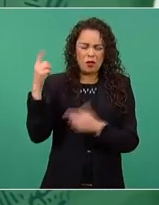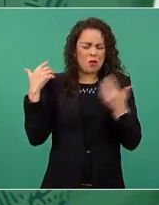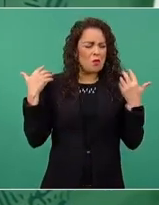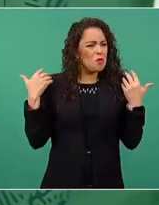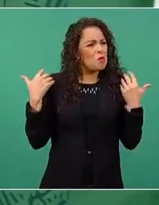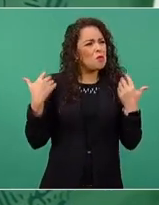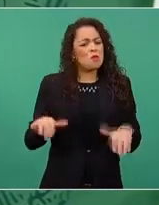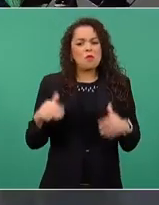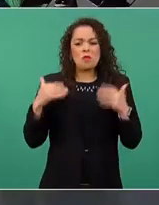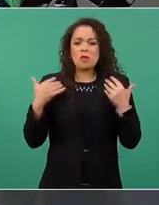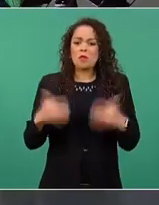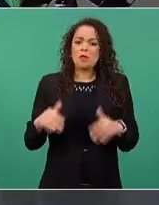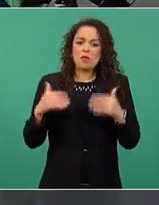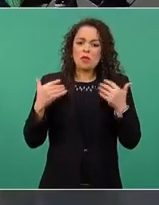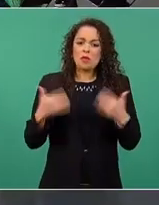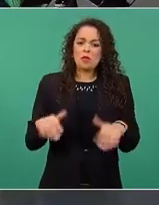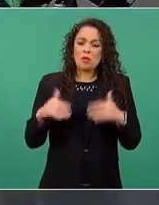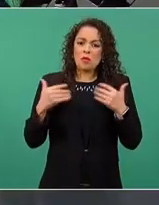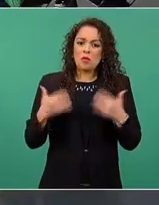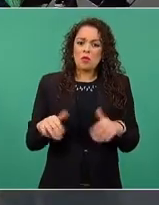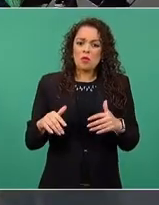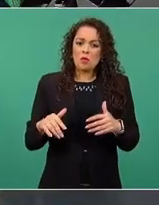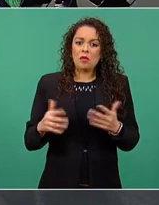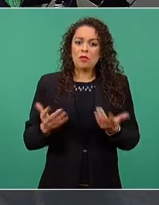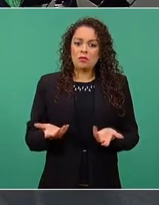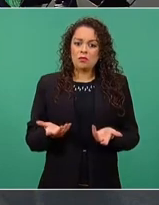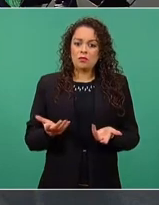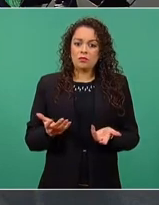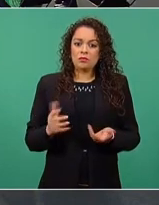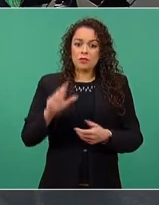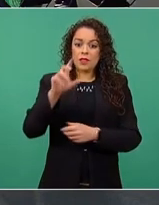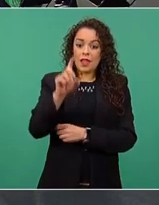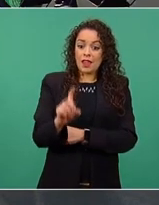le ganó con mucho al doctor Alcocer,